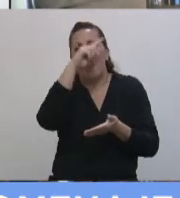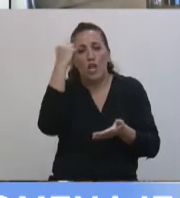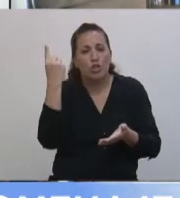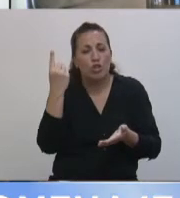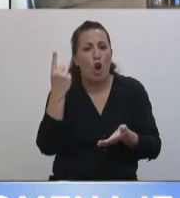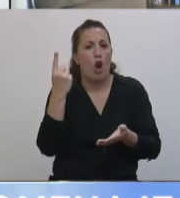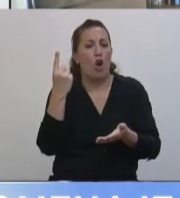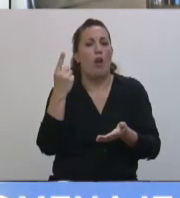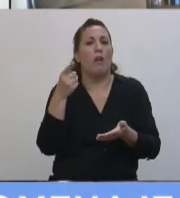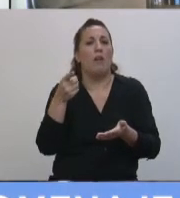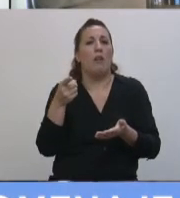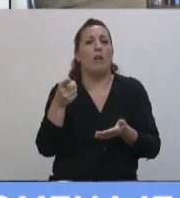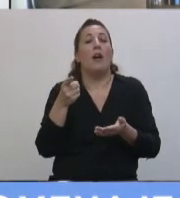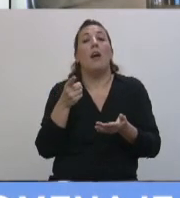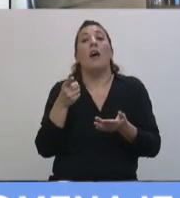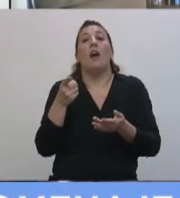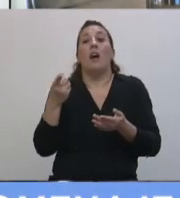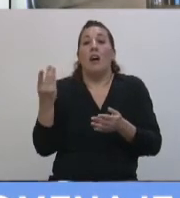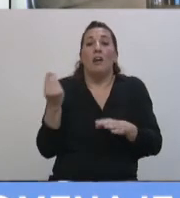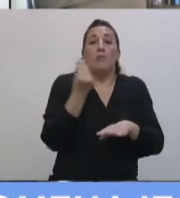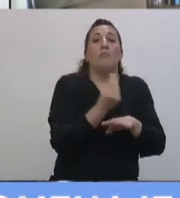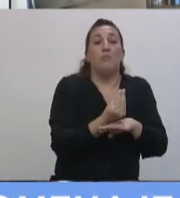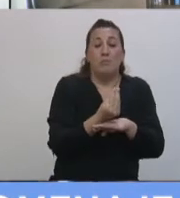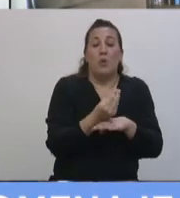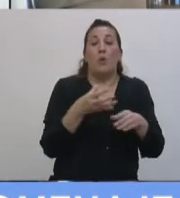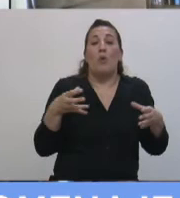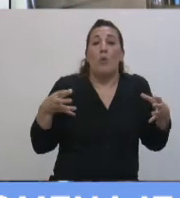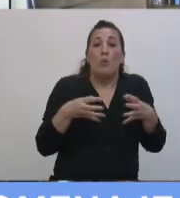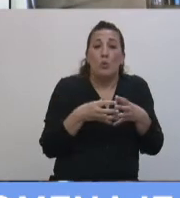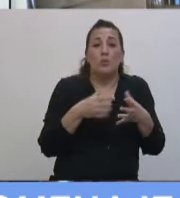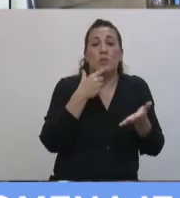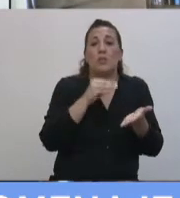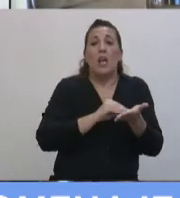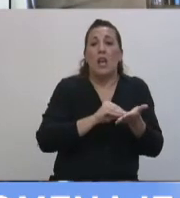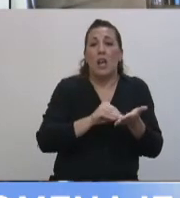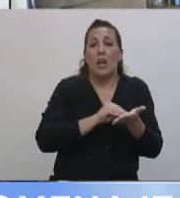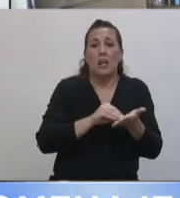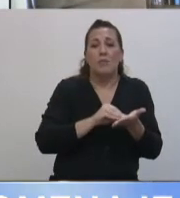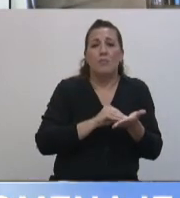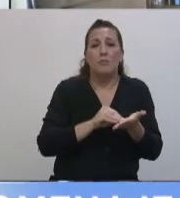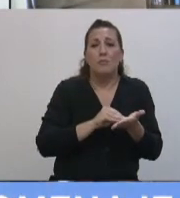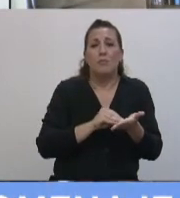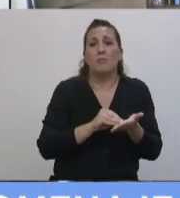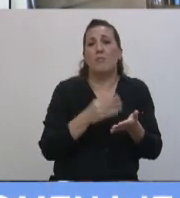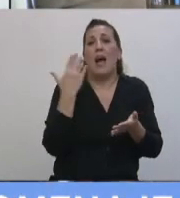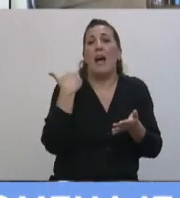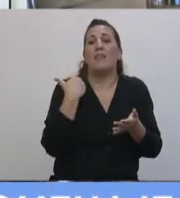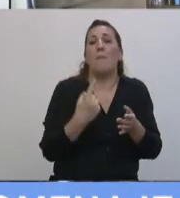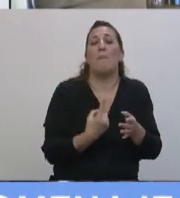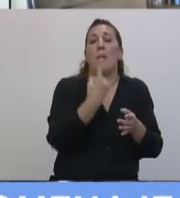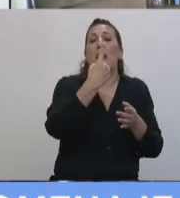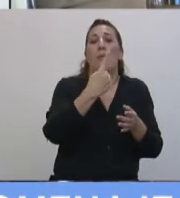ingresó acá junto con los senadores que fueron elegidos por primera vez, es decir,